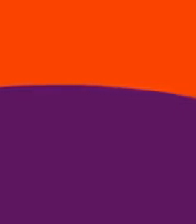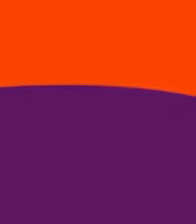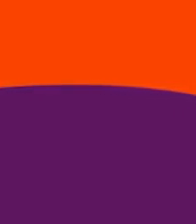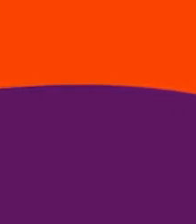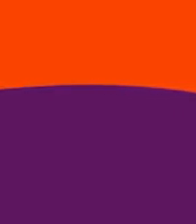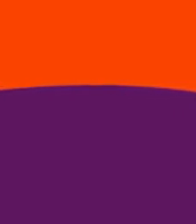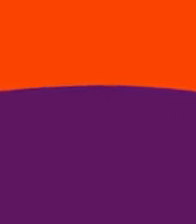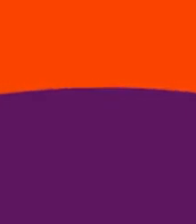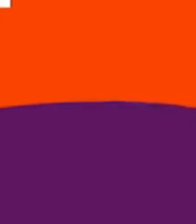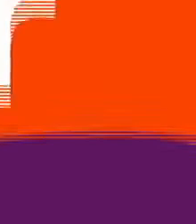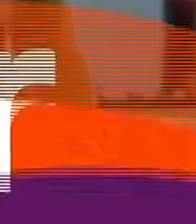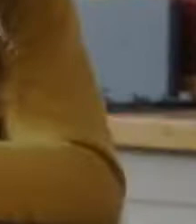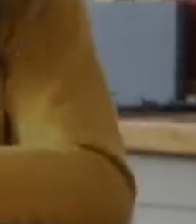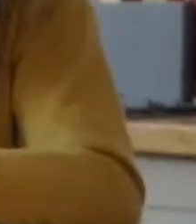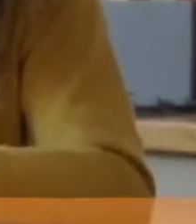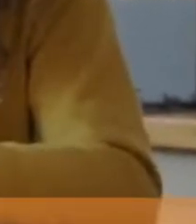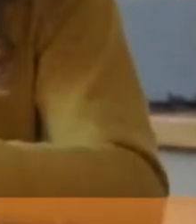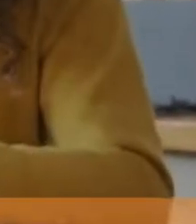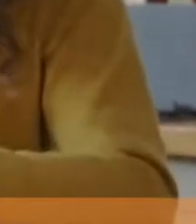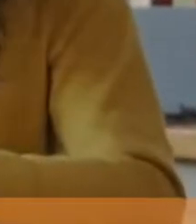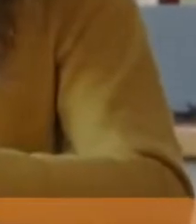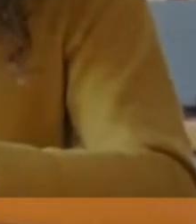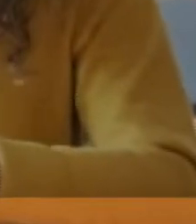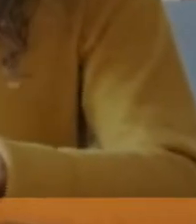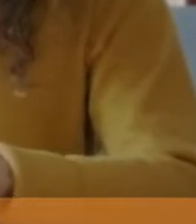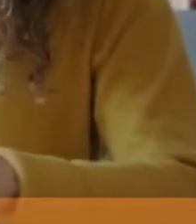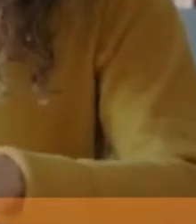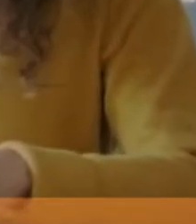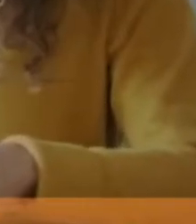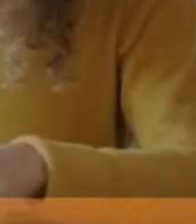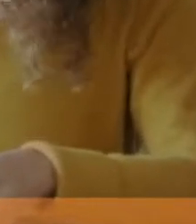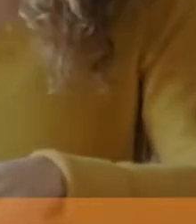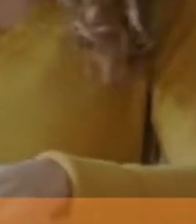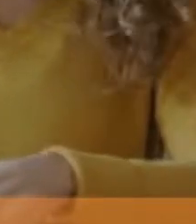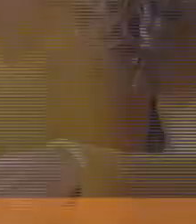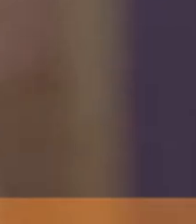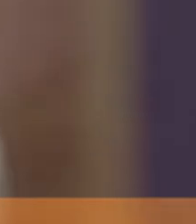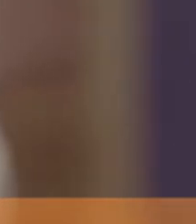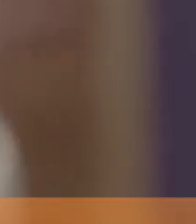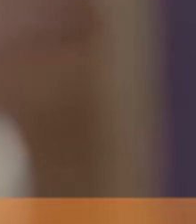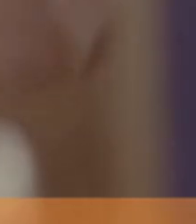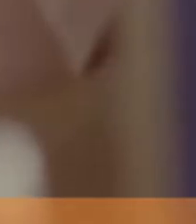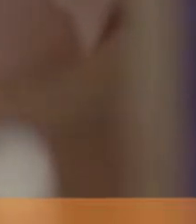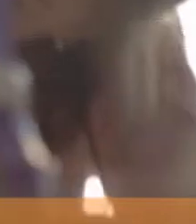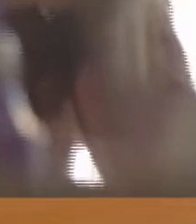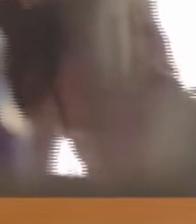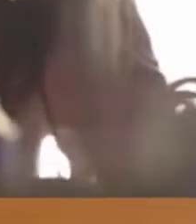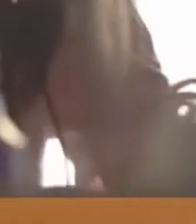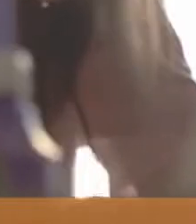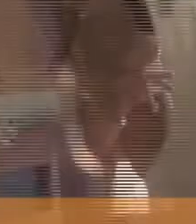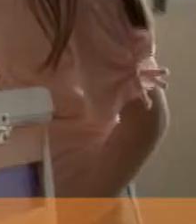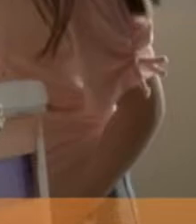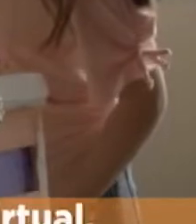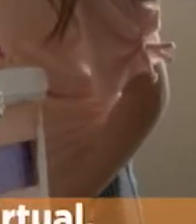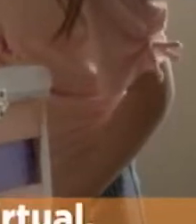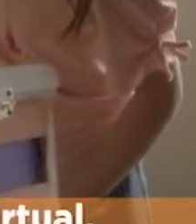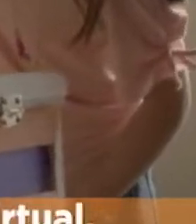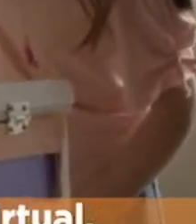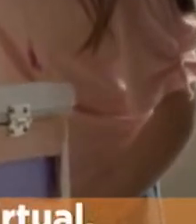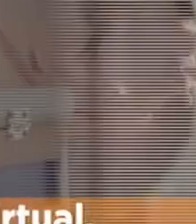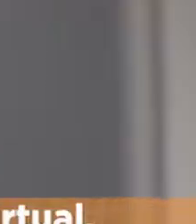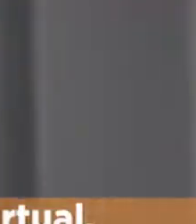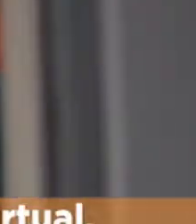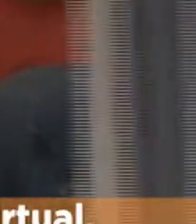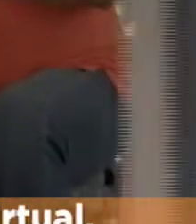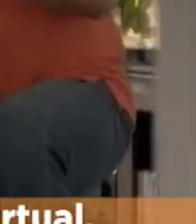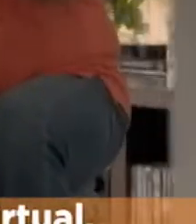popular Para trabajar y estudiar Conectados desde casa Solicite su crédito Y compre el equipo Que necesita para el teletrabajo Para remodelaciones Mejoras